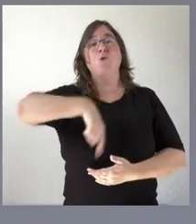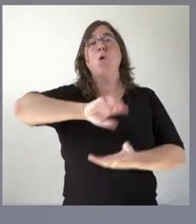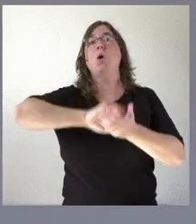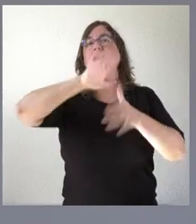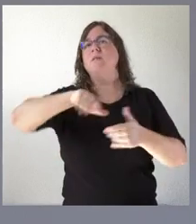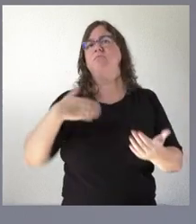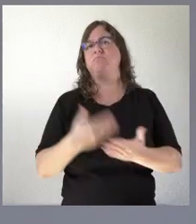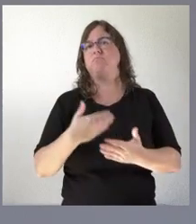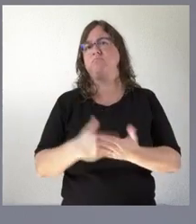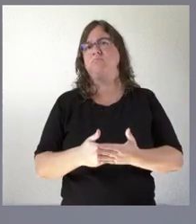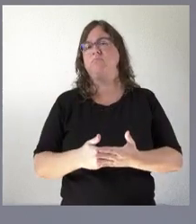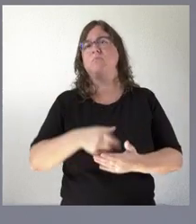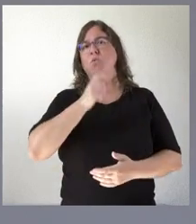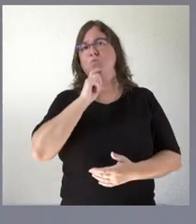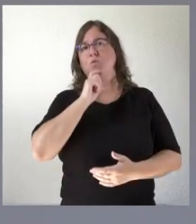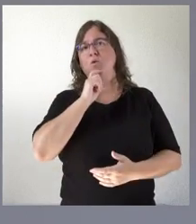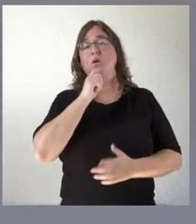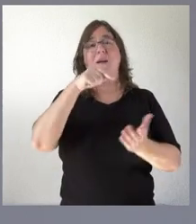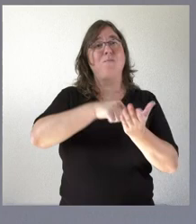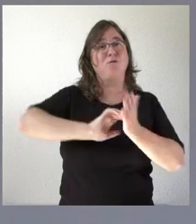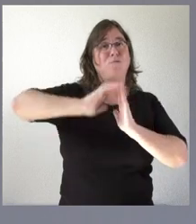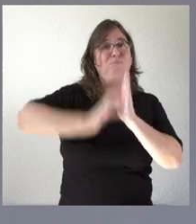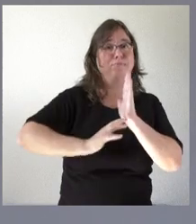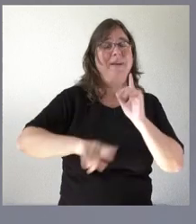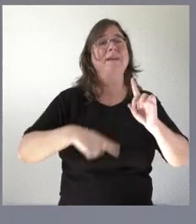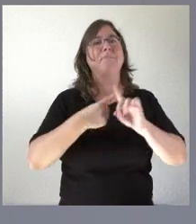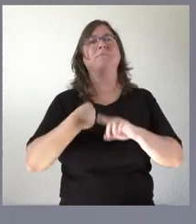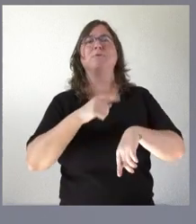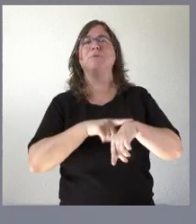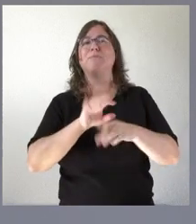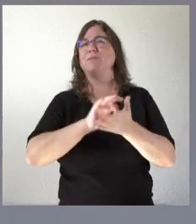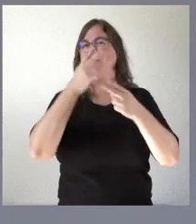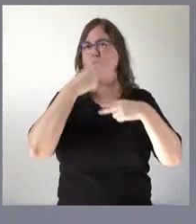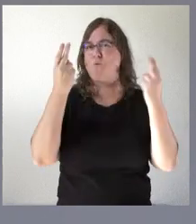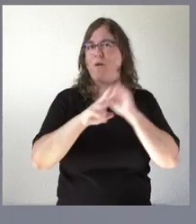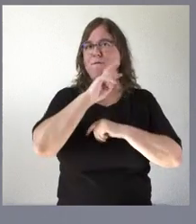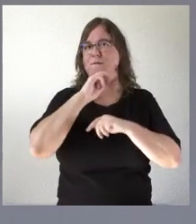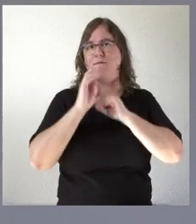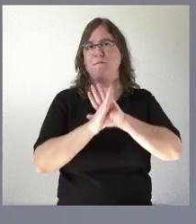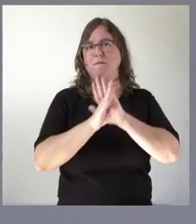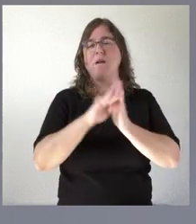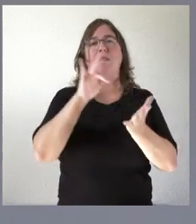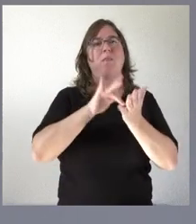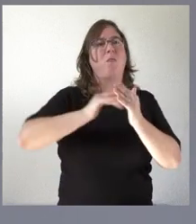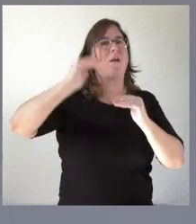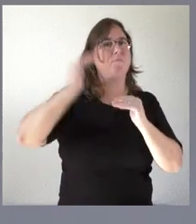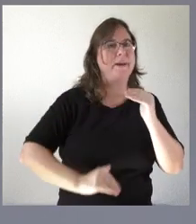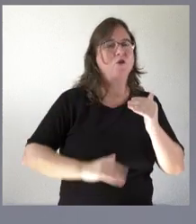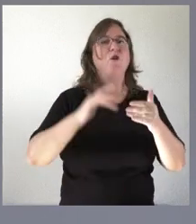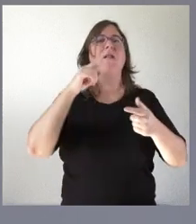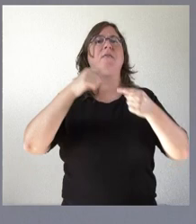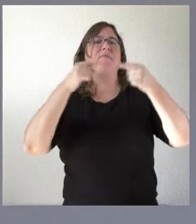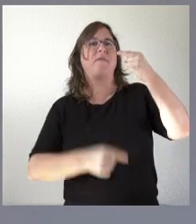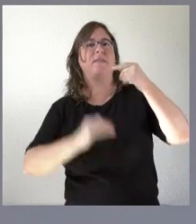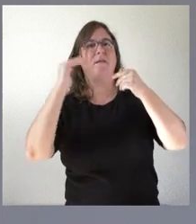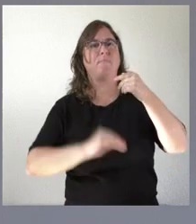demostrar por la vía de los hechos que bajamos impuestos pero a la vez que tenemos muy buenos servicios públicos que tenemos menos deuda y menos déficit que los demás y que además